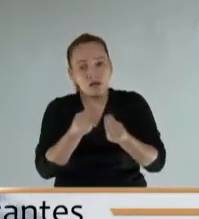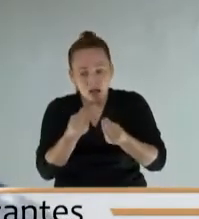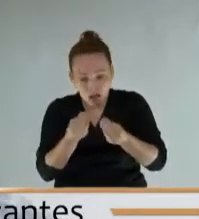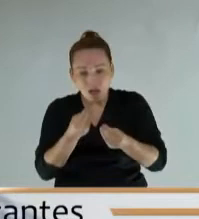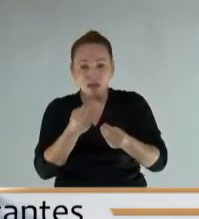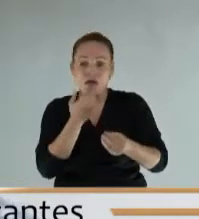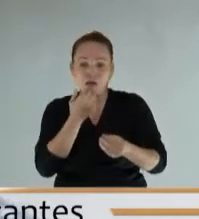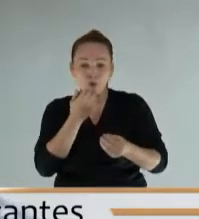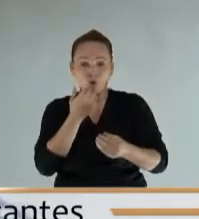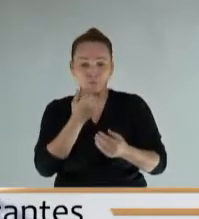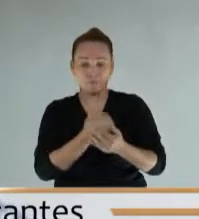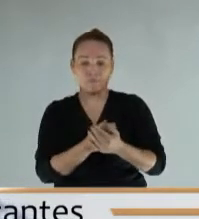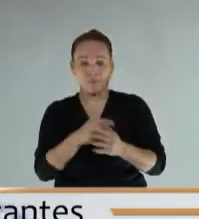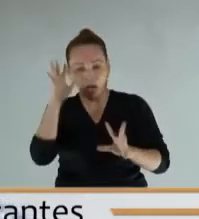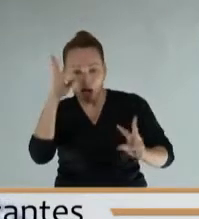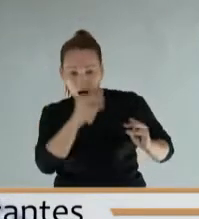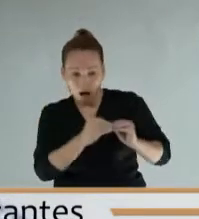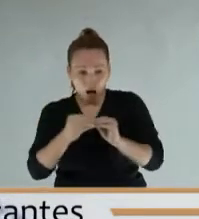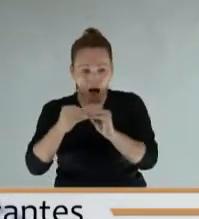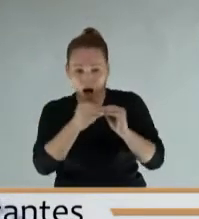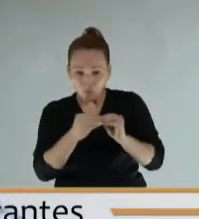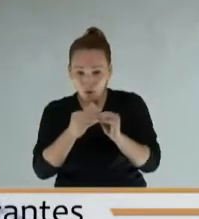si se aprueba esta conciliación?